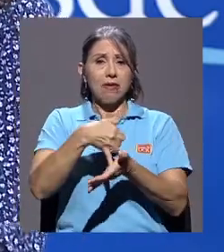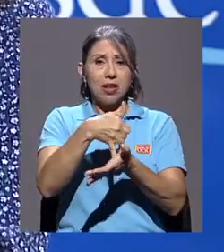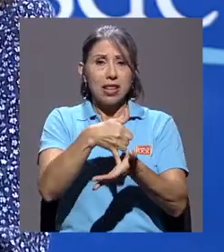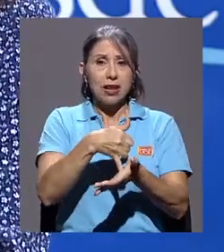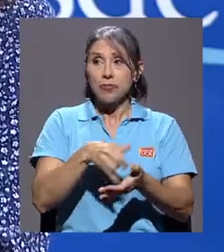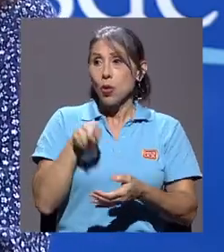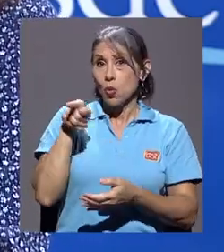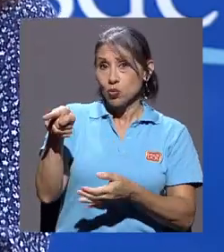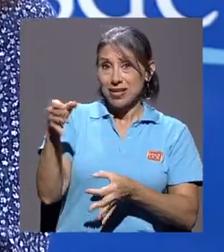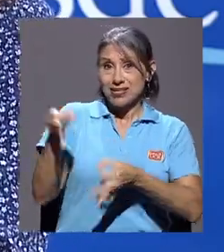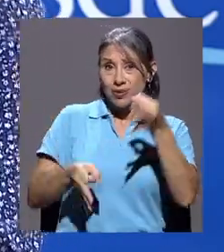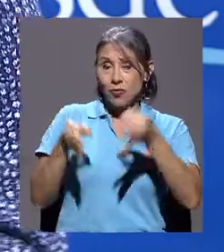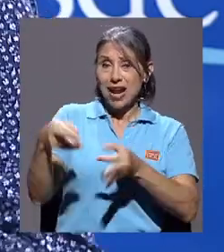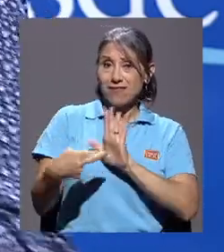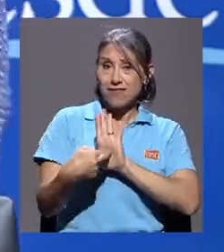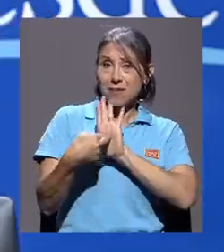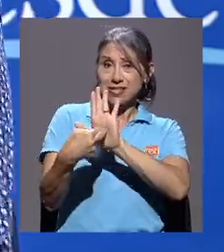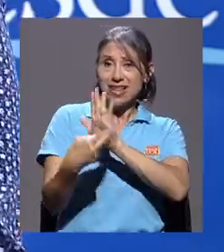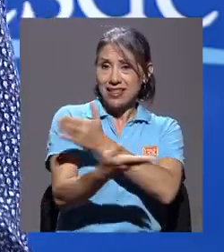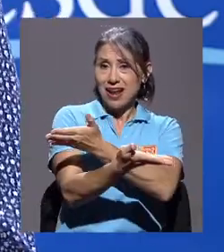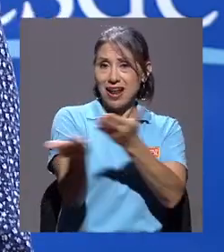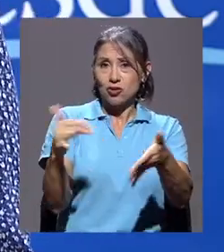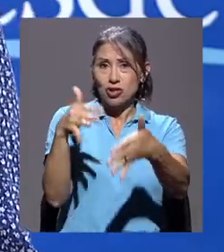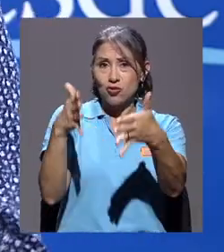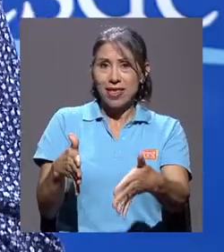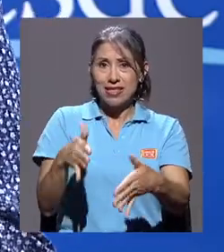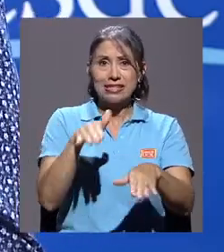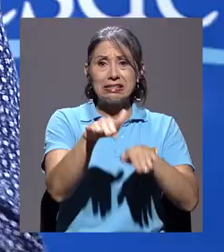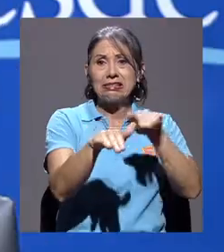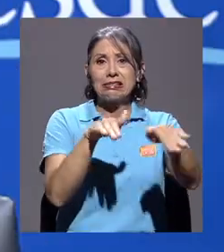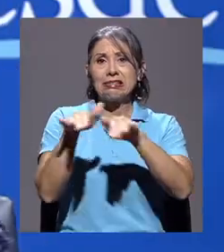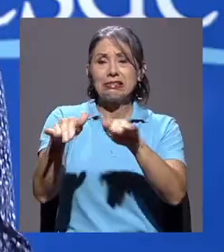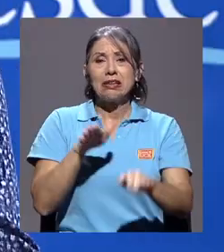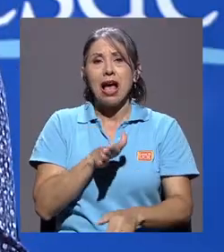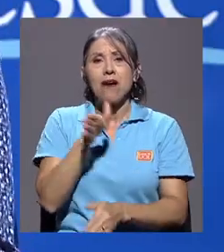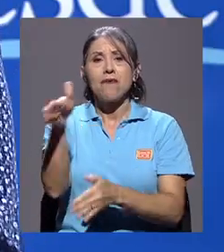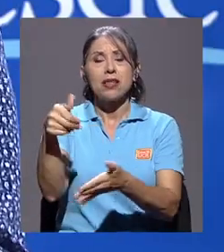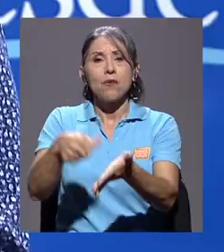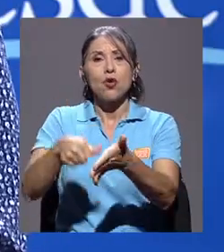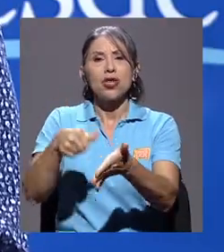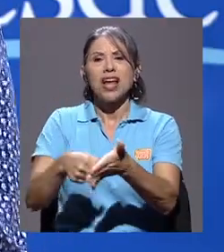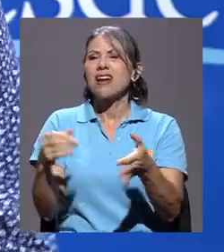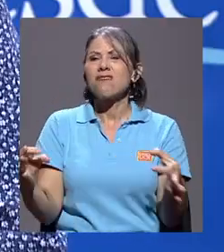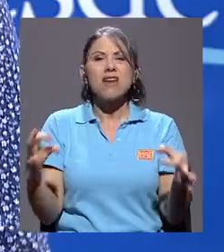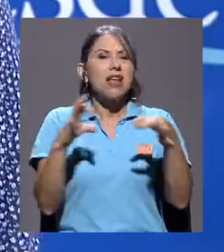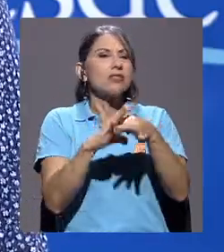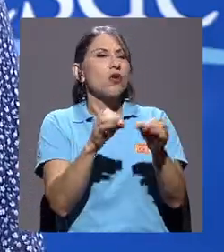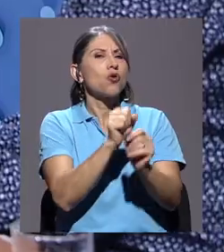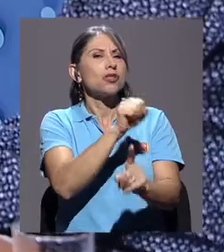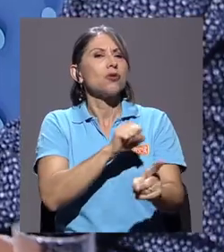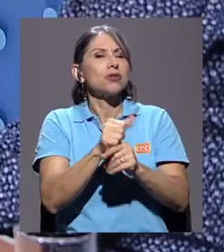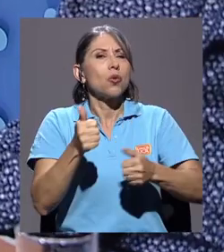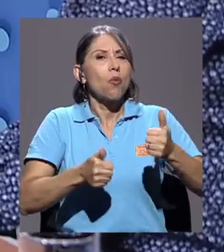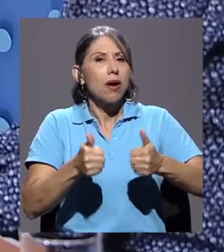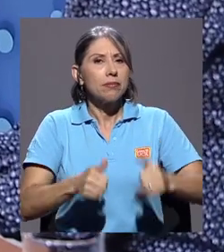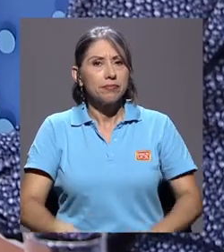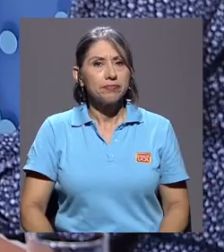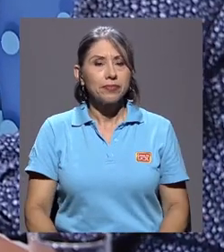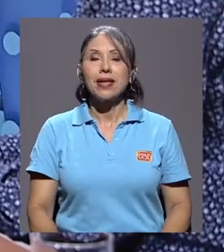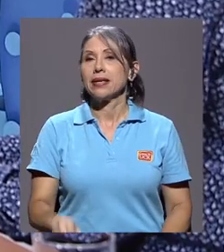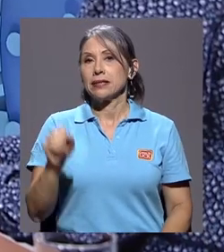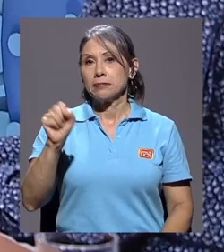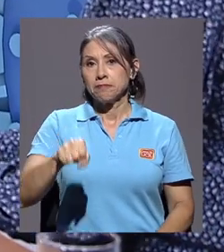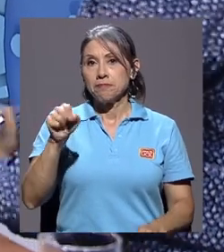ustedes representan como tribunal y que hace el llamado de ir a votar, ¿qué relación tiene con esta situación? Sí, claro. El movimiento